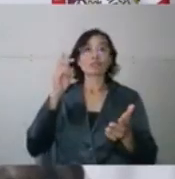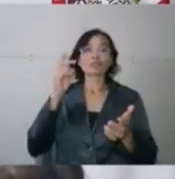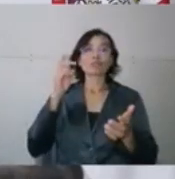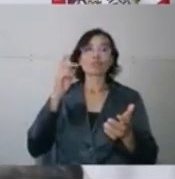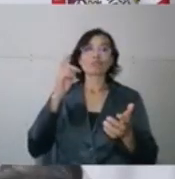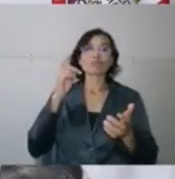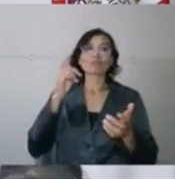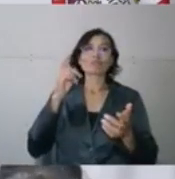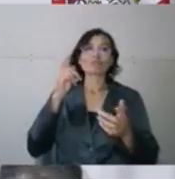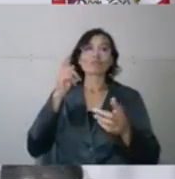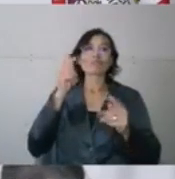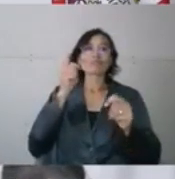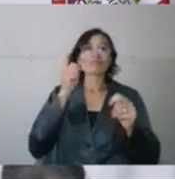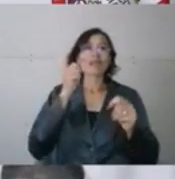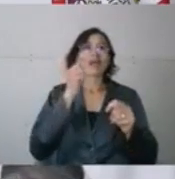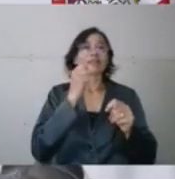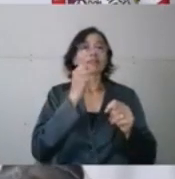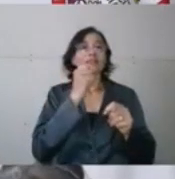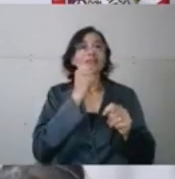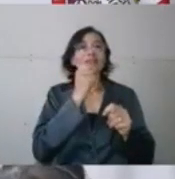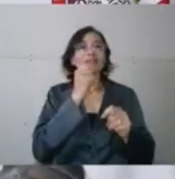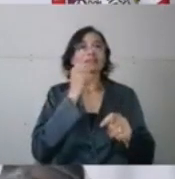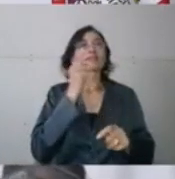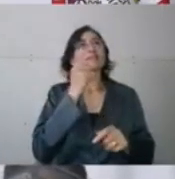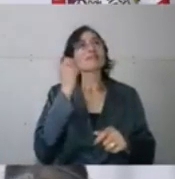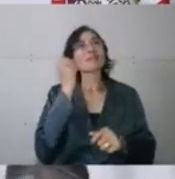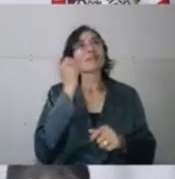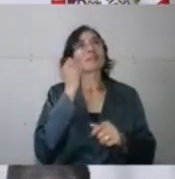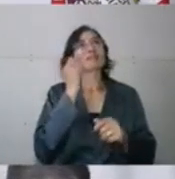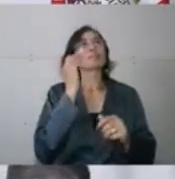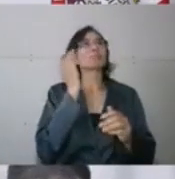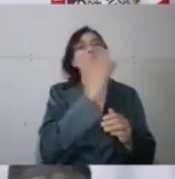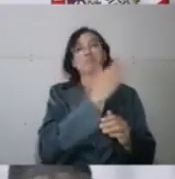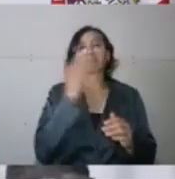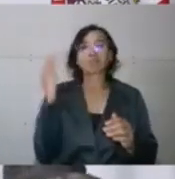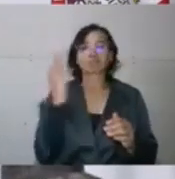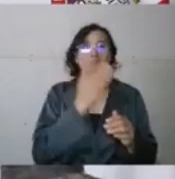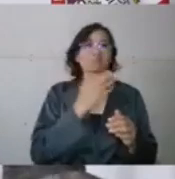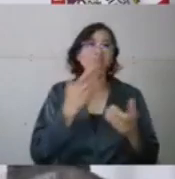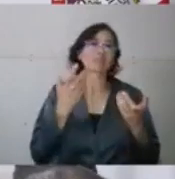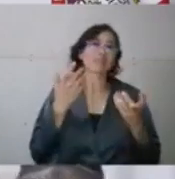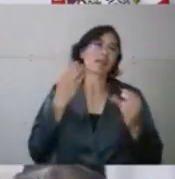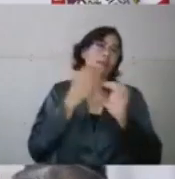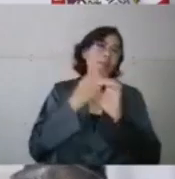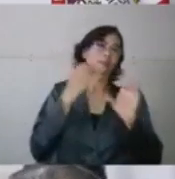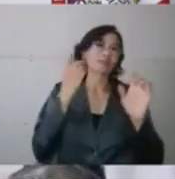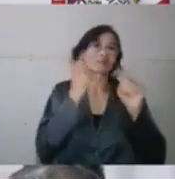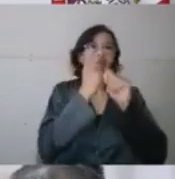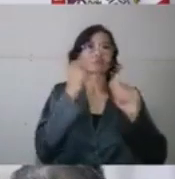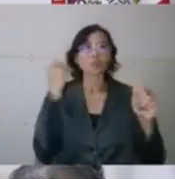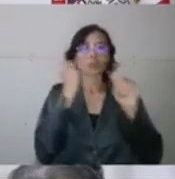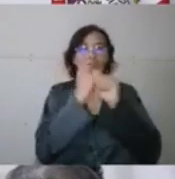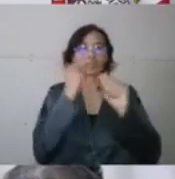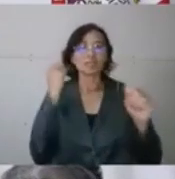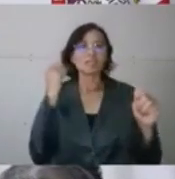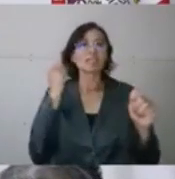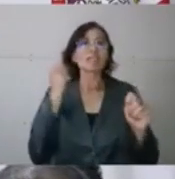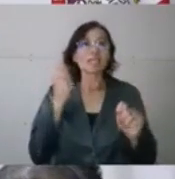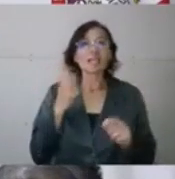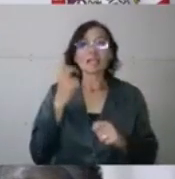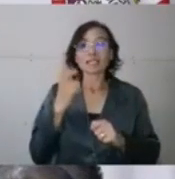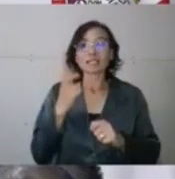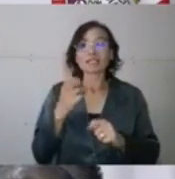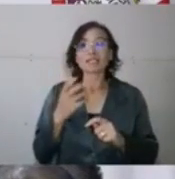donde con el uso de la tecnología también estamos evitando situaciones en las cuales se le complique a los